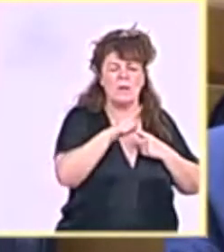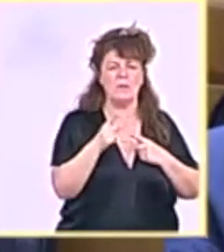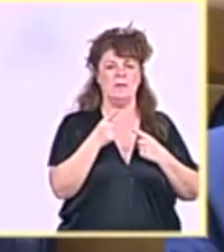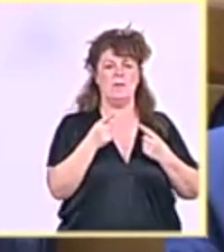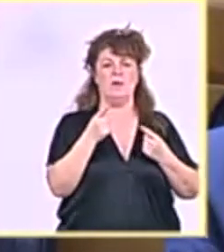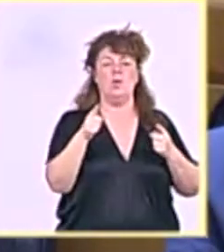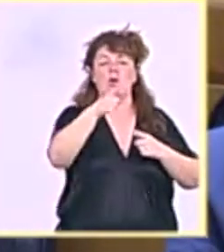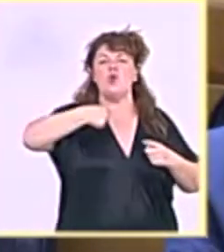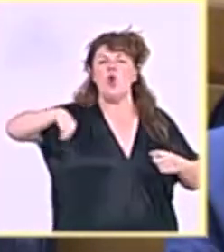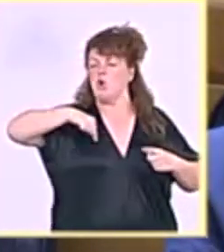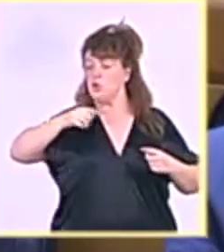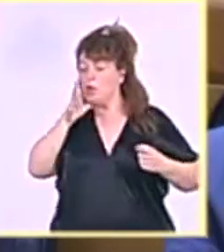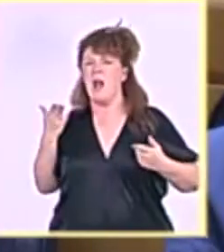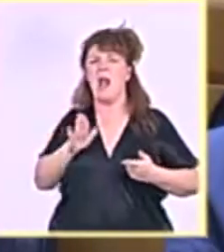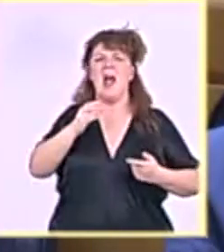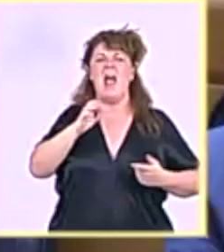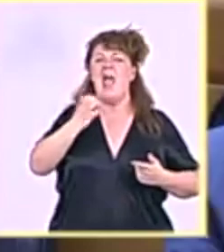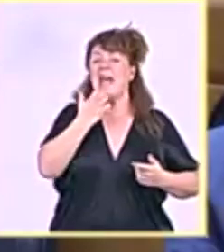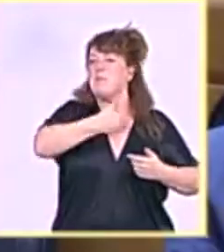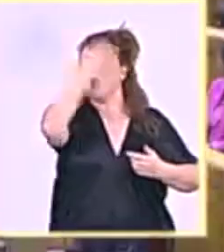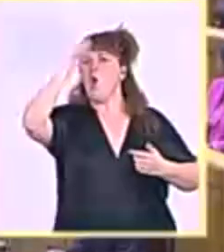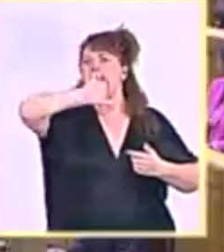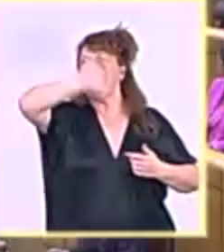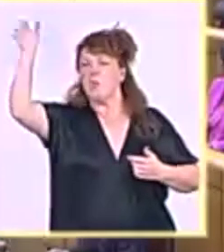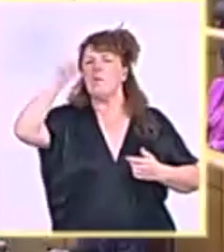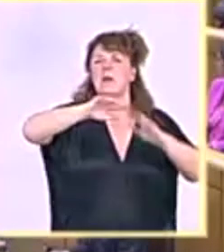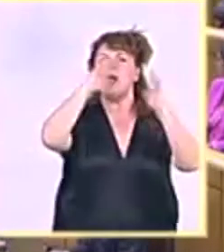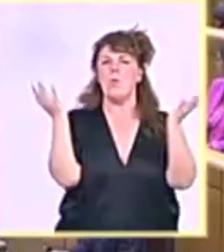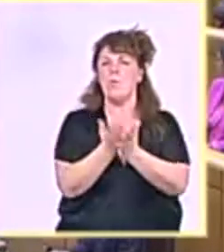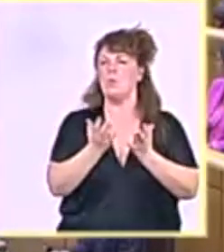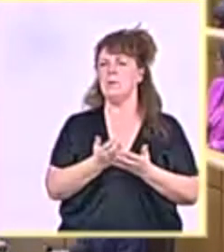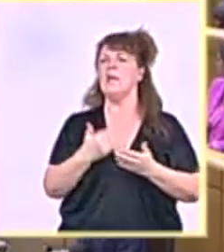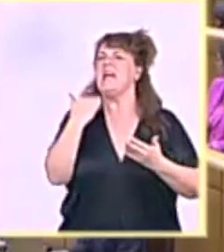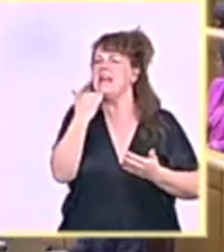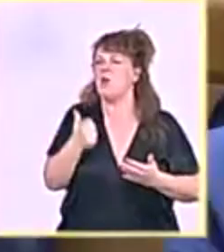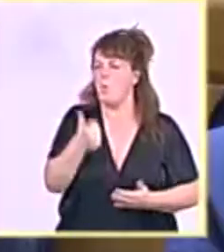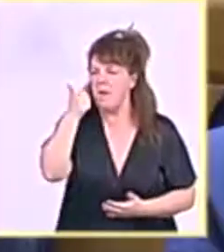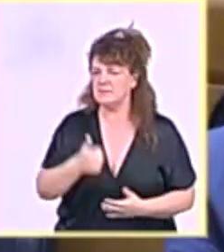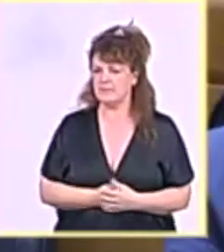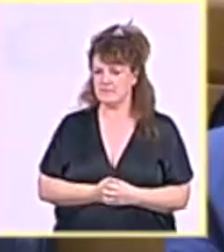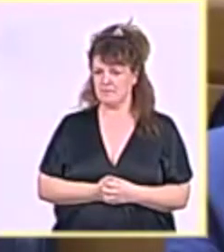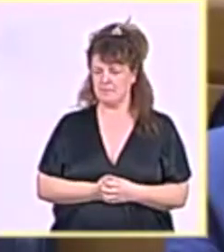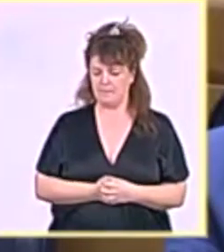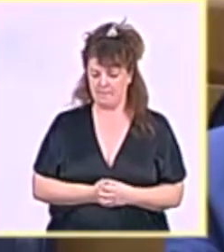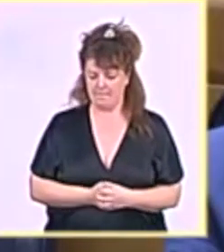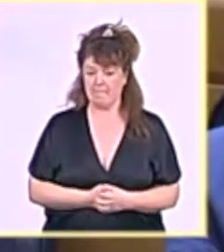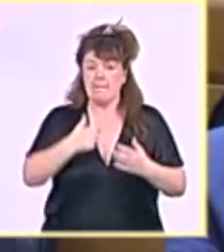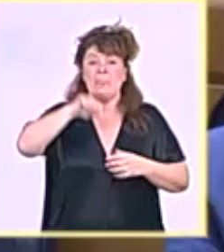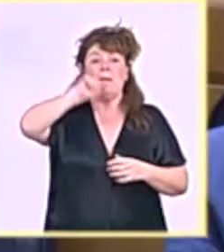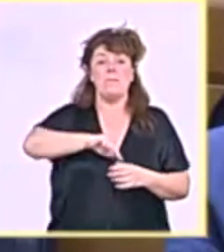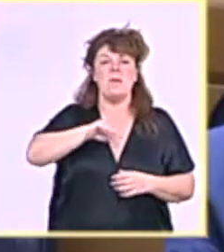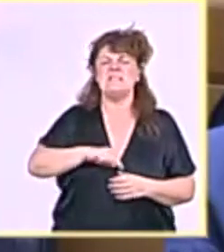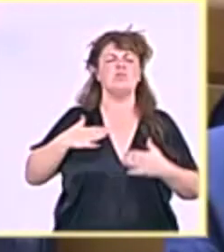mire, señoría, le voy a decir algo más. Gracias, señorías. Le voy a decir algo más. Me siento muy cómoda en un Gobierno que sí despliega políticas